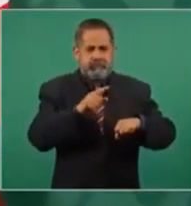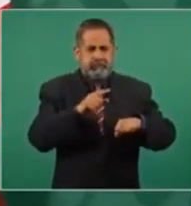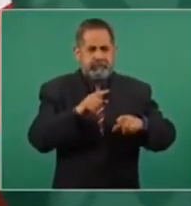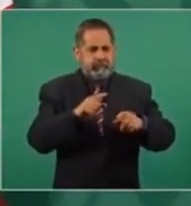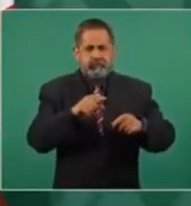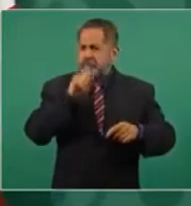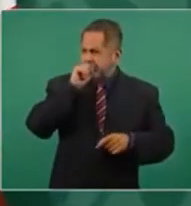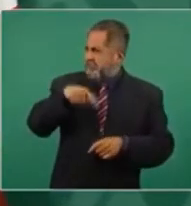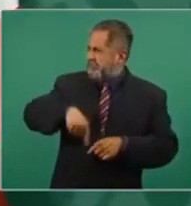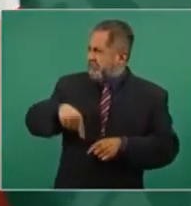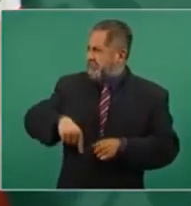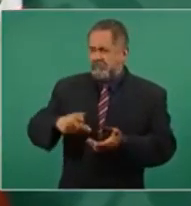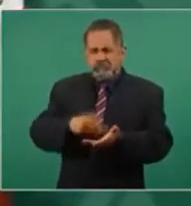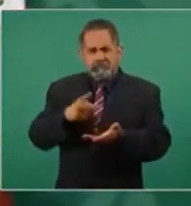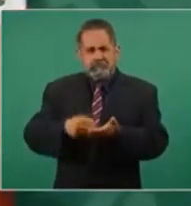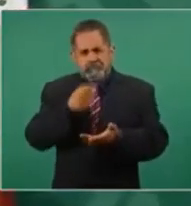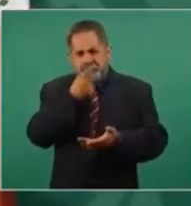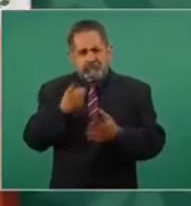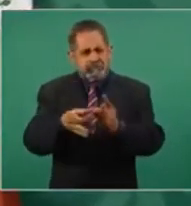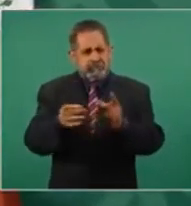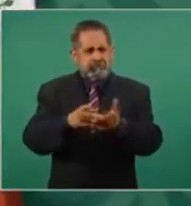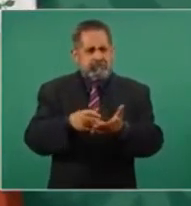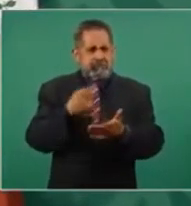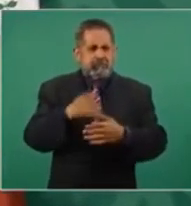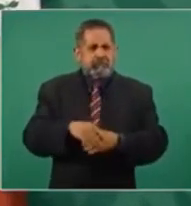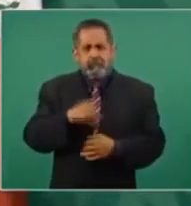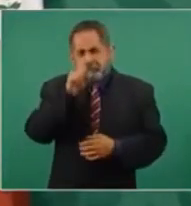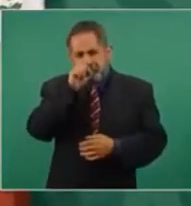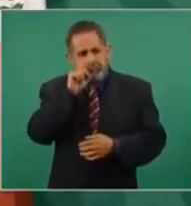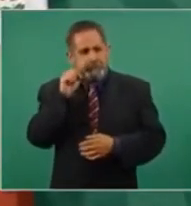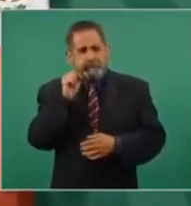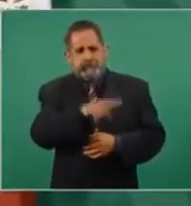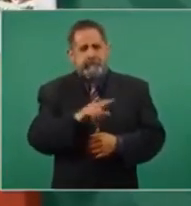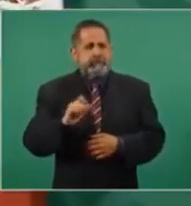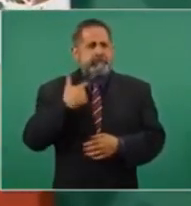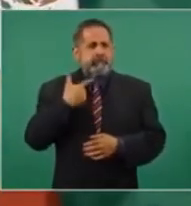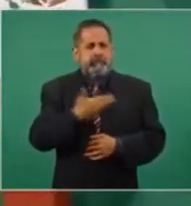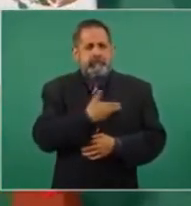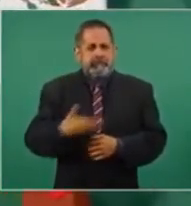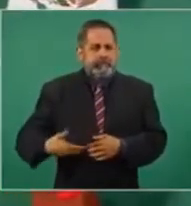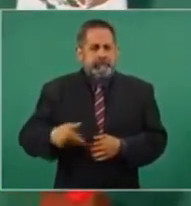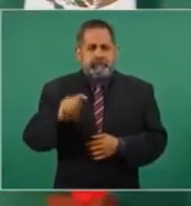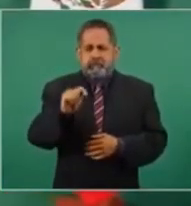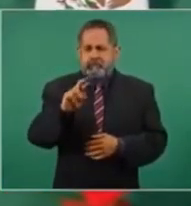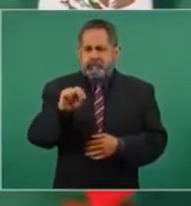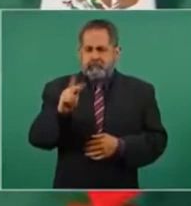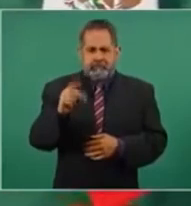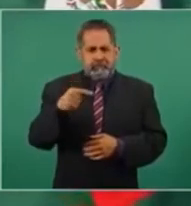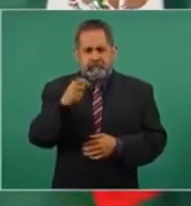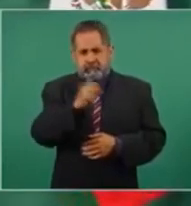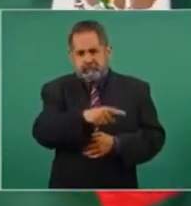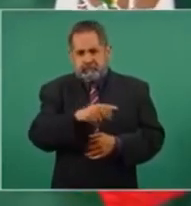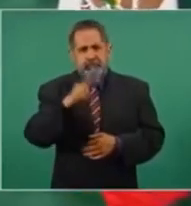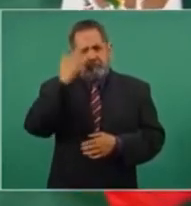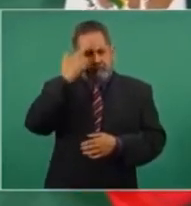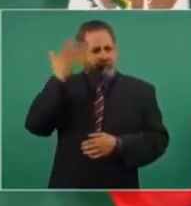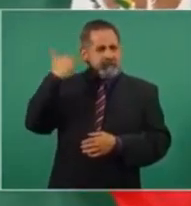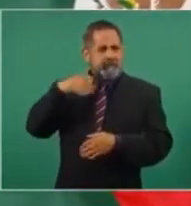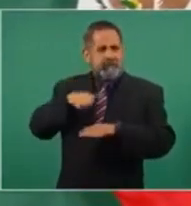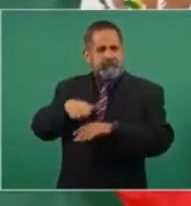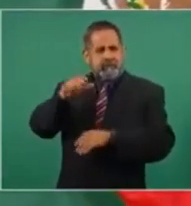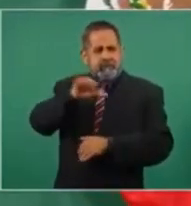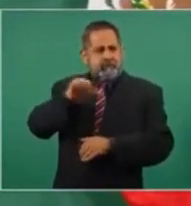aquí lo he dicho, el mismo expresidente Trump, cuando lo de Sinaloa,